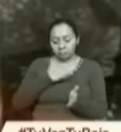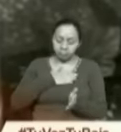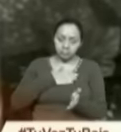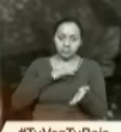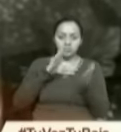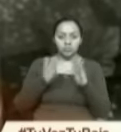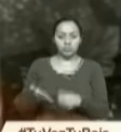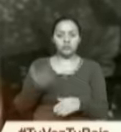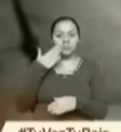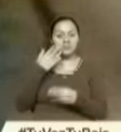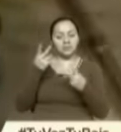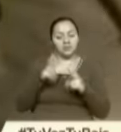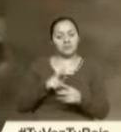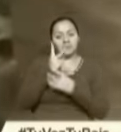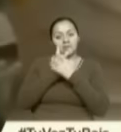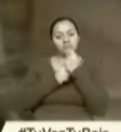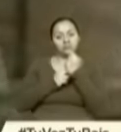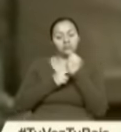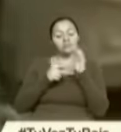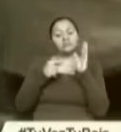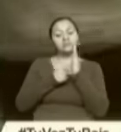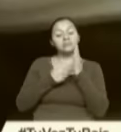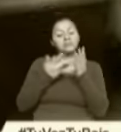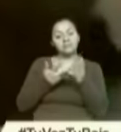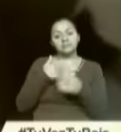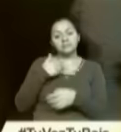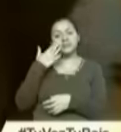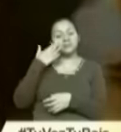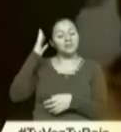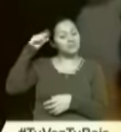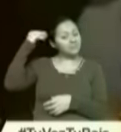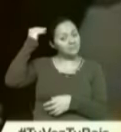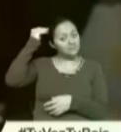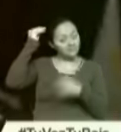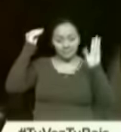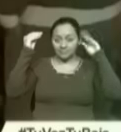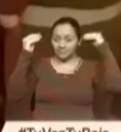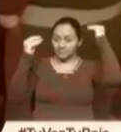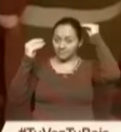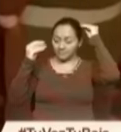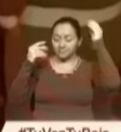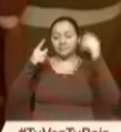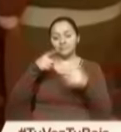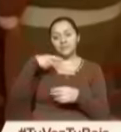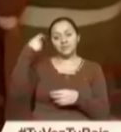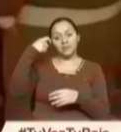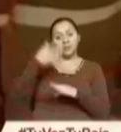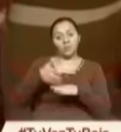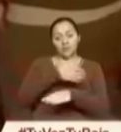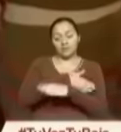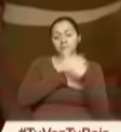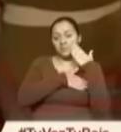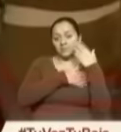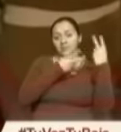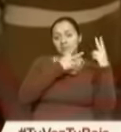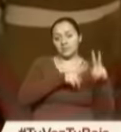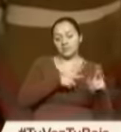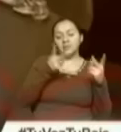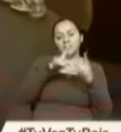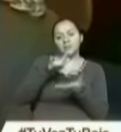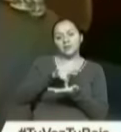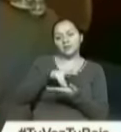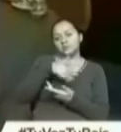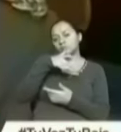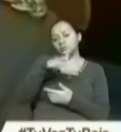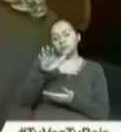Caballeros Jedi. Reynolds, además de ser madre de la princesa Leia, protagonizó decenas de películas, participó en series de televisión y grabó varios discos.